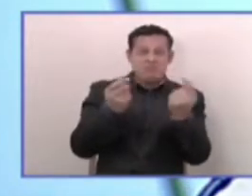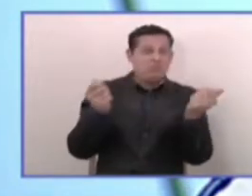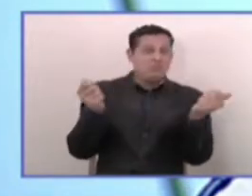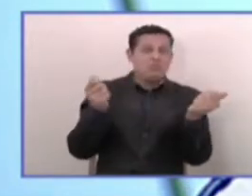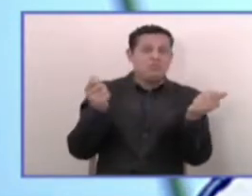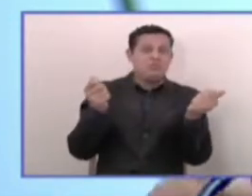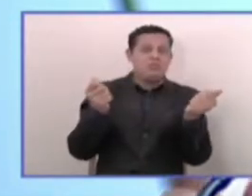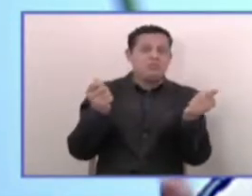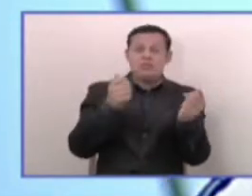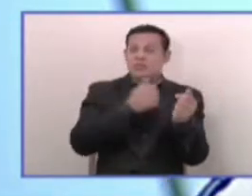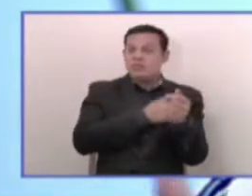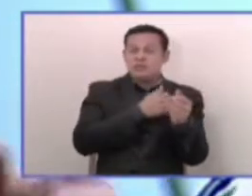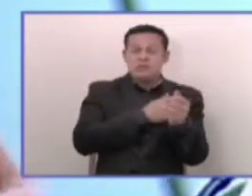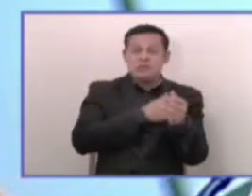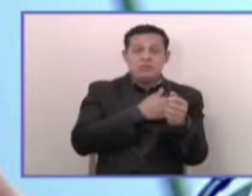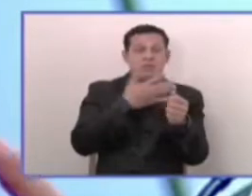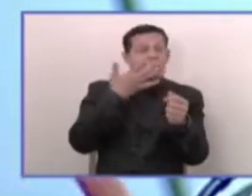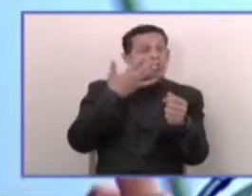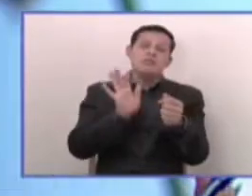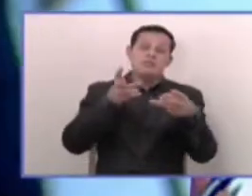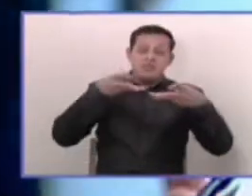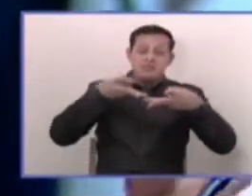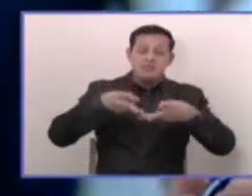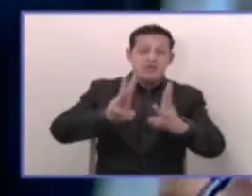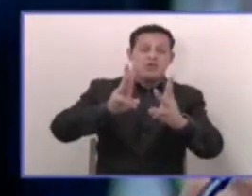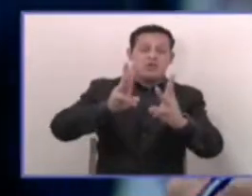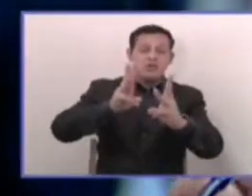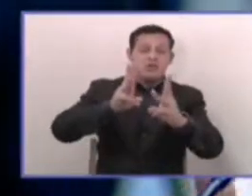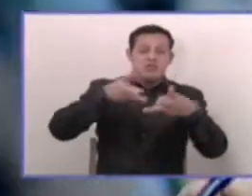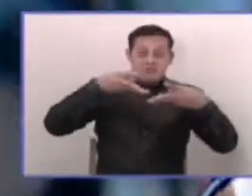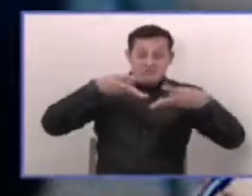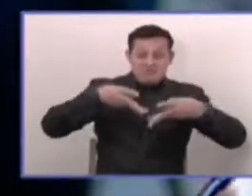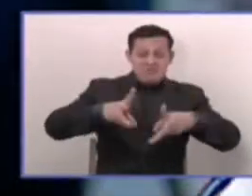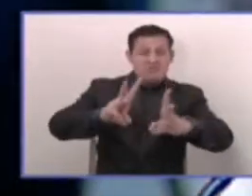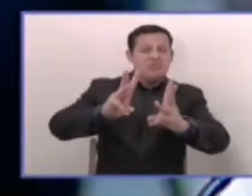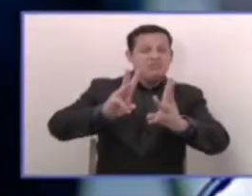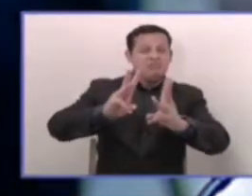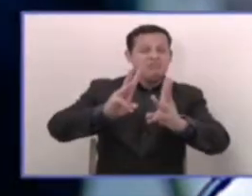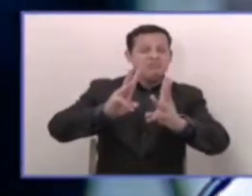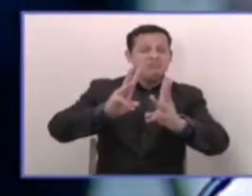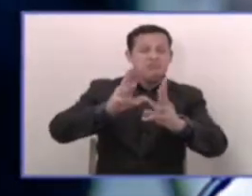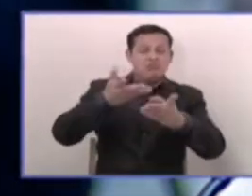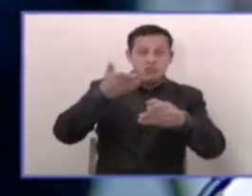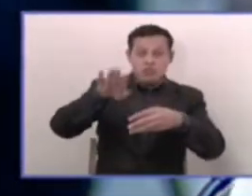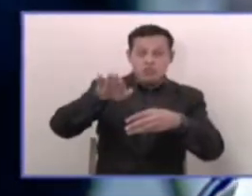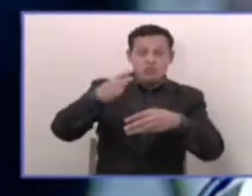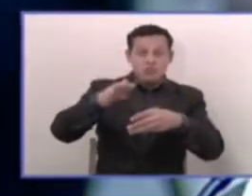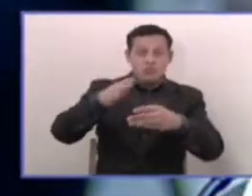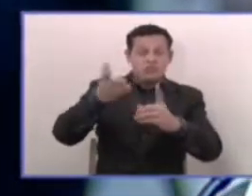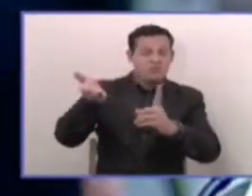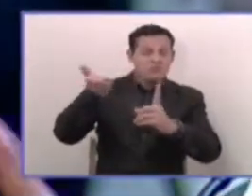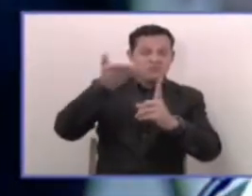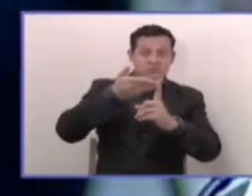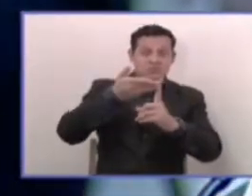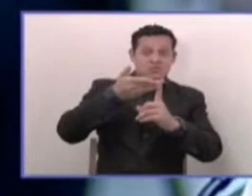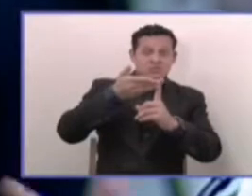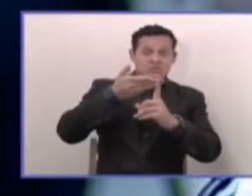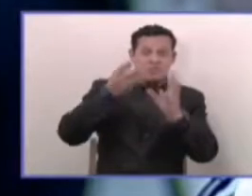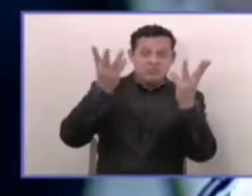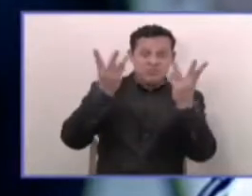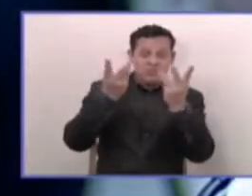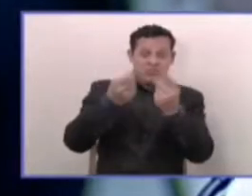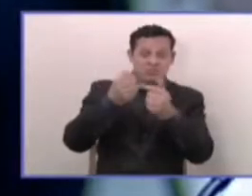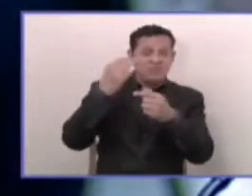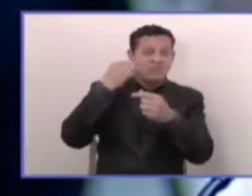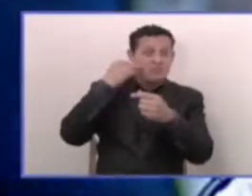Que tiene que ver, como por ejemplo, la metodología que usan para determinar la tasa